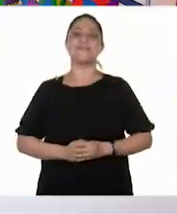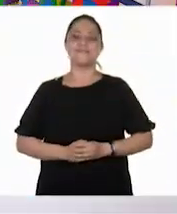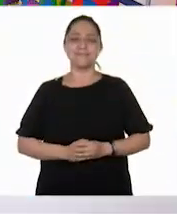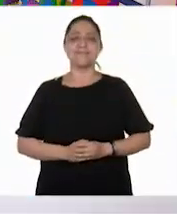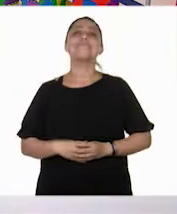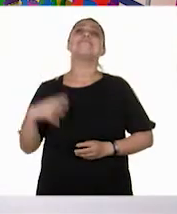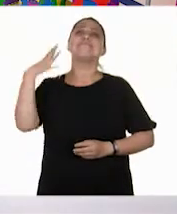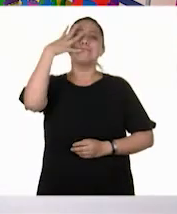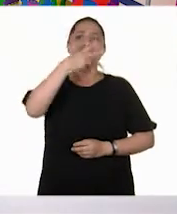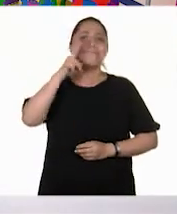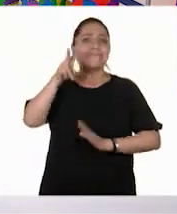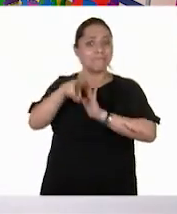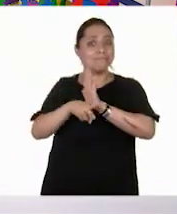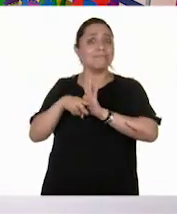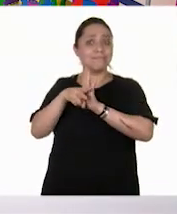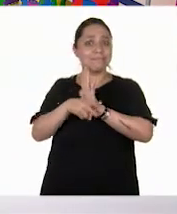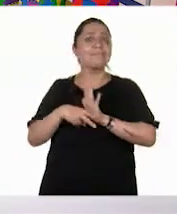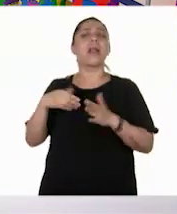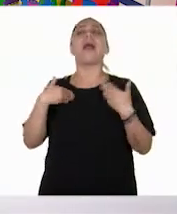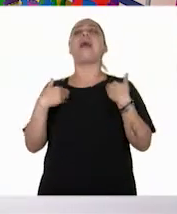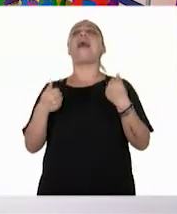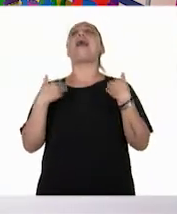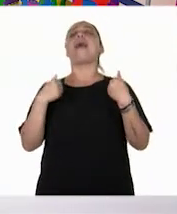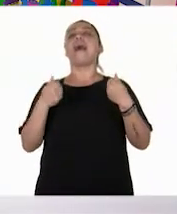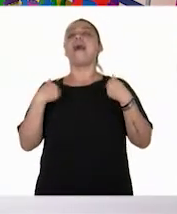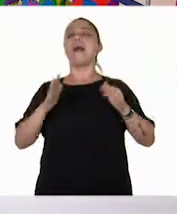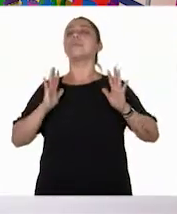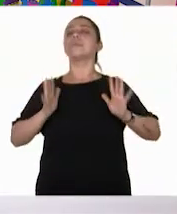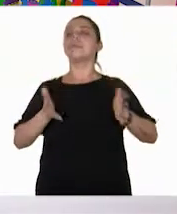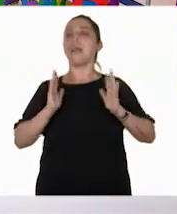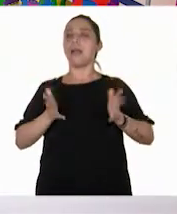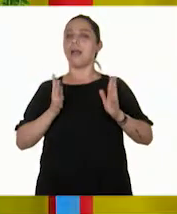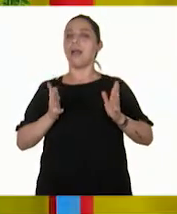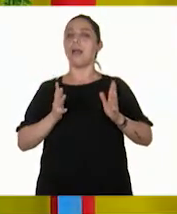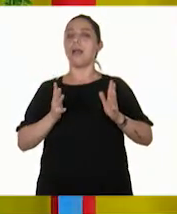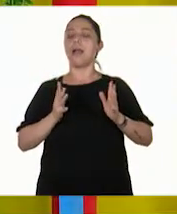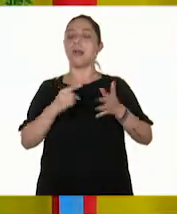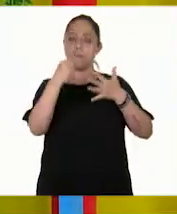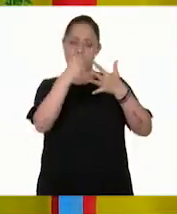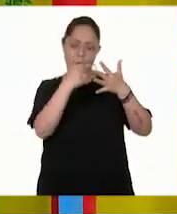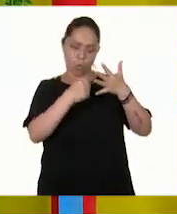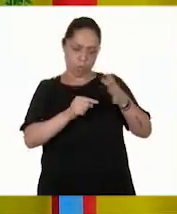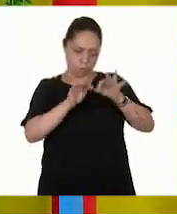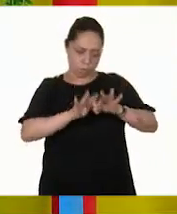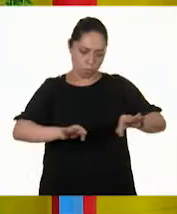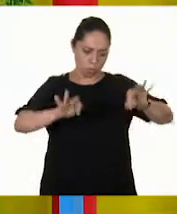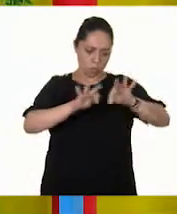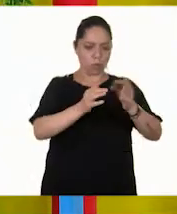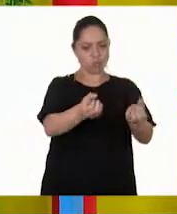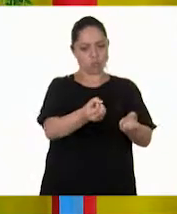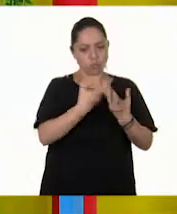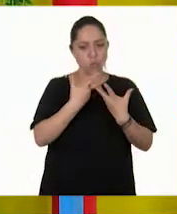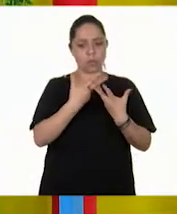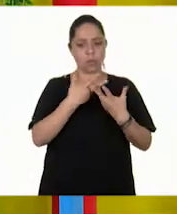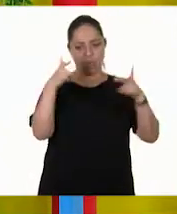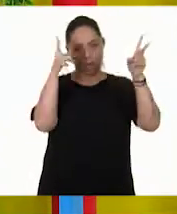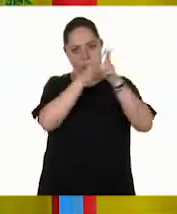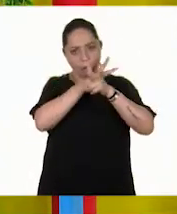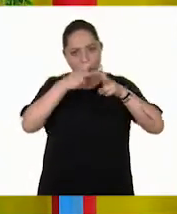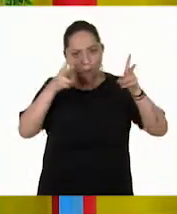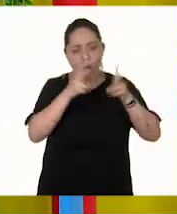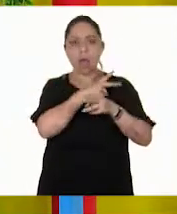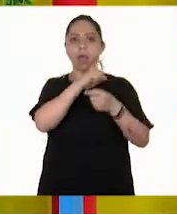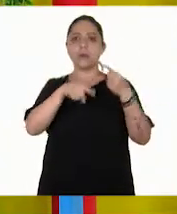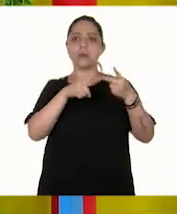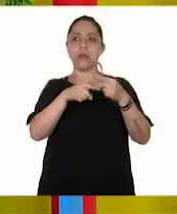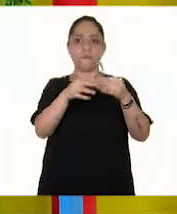¡Ay, qué buen video! Ya estoy entendiendo, son tan importantes, nos dan el aire que respiramos, nos dan